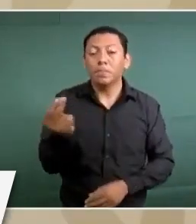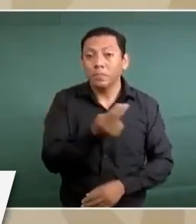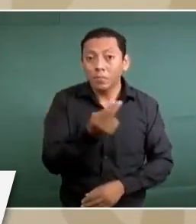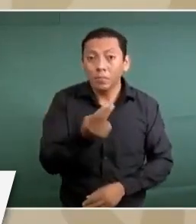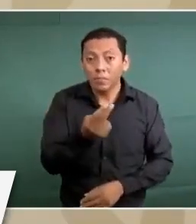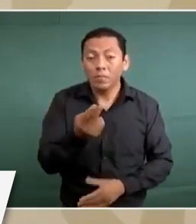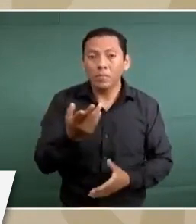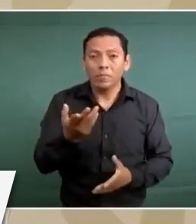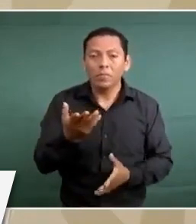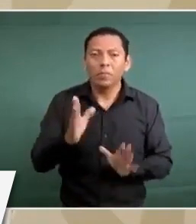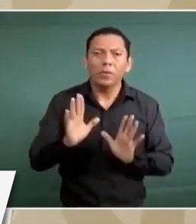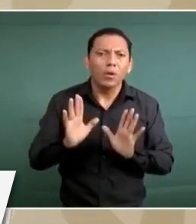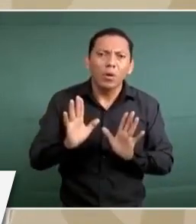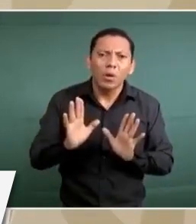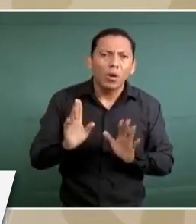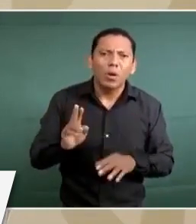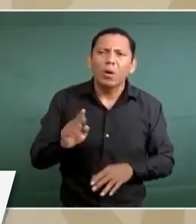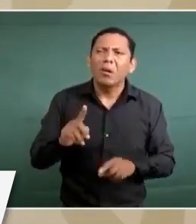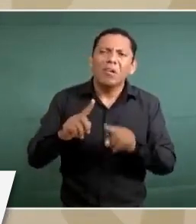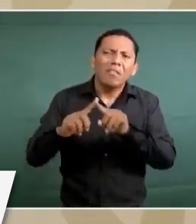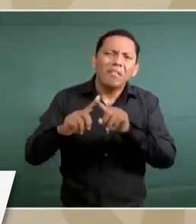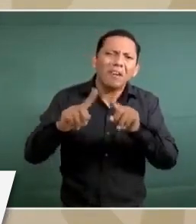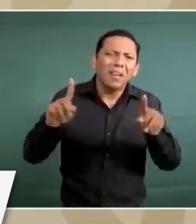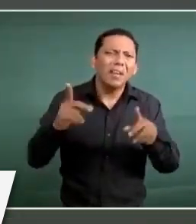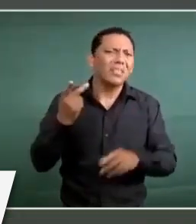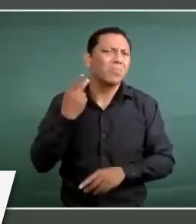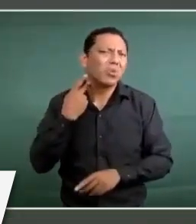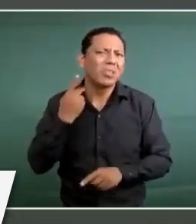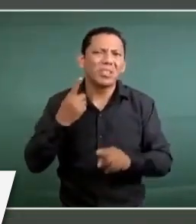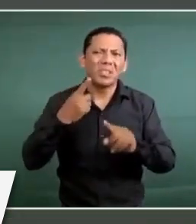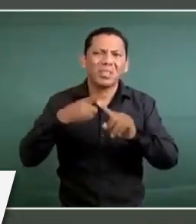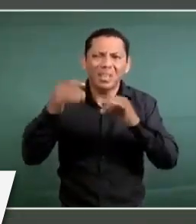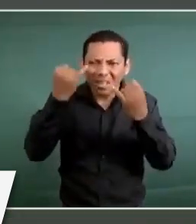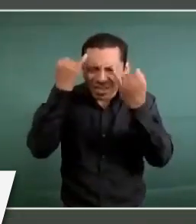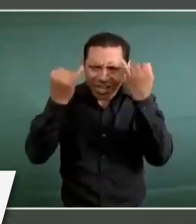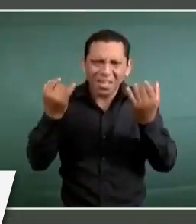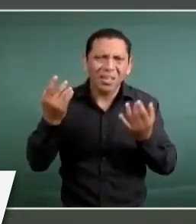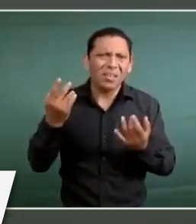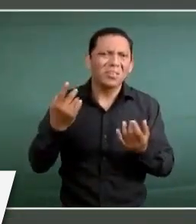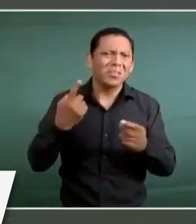independientemente de nuestras diferencias políticas, ideológicas.